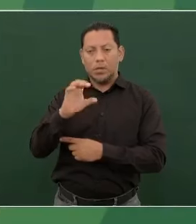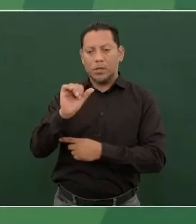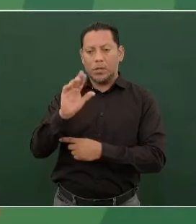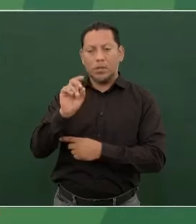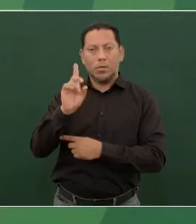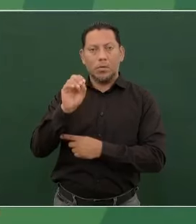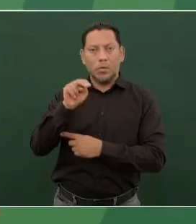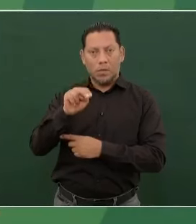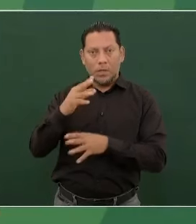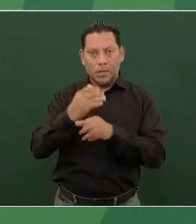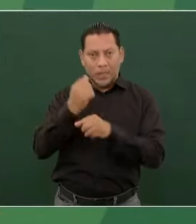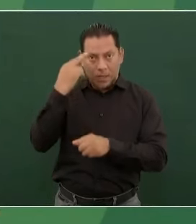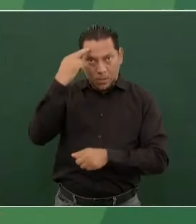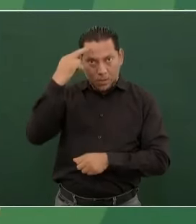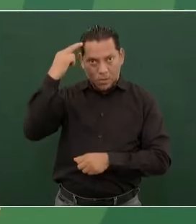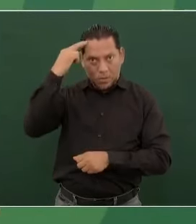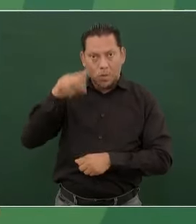Chiapas.